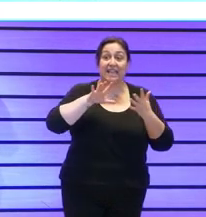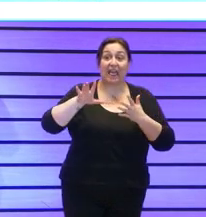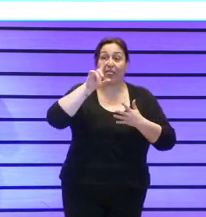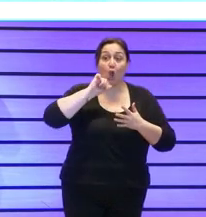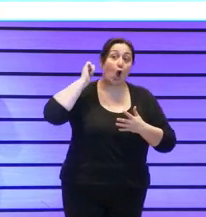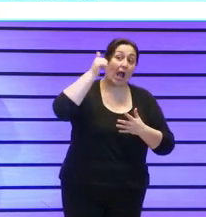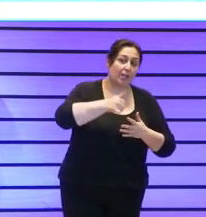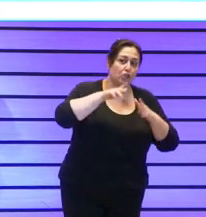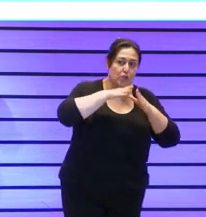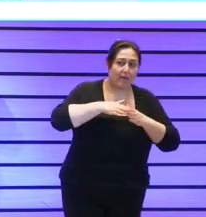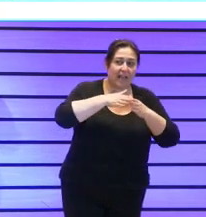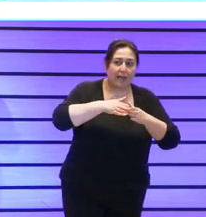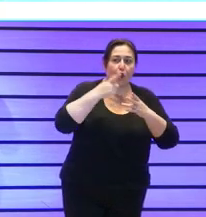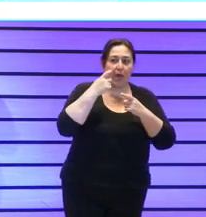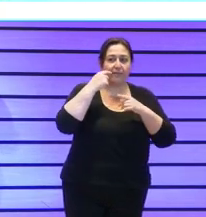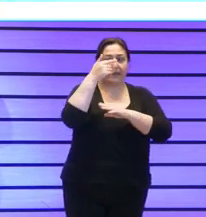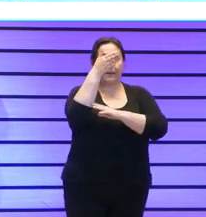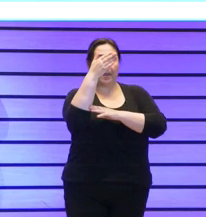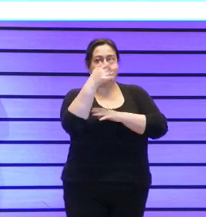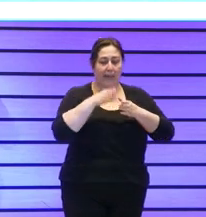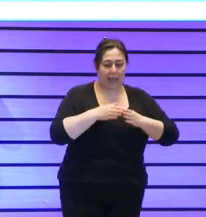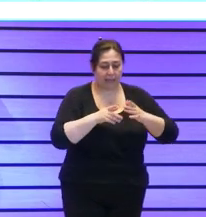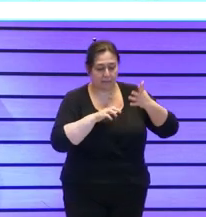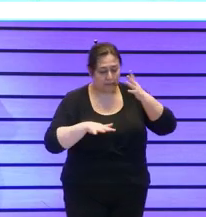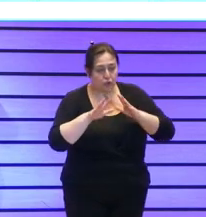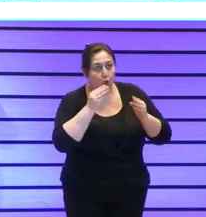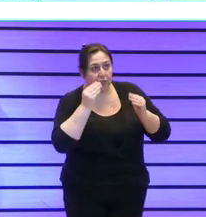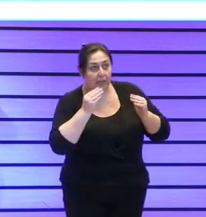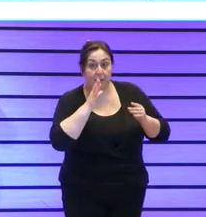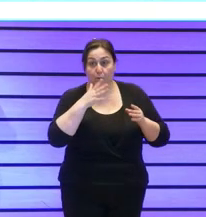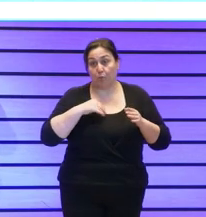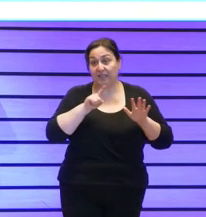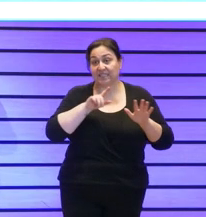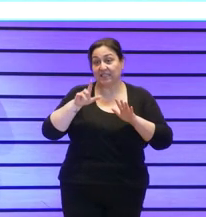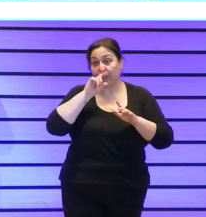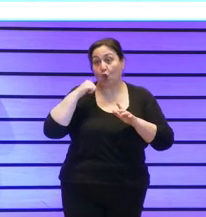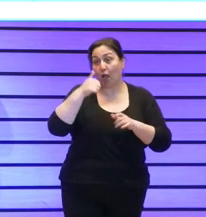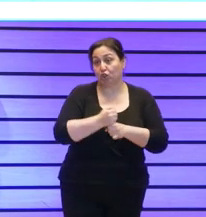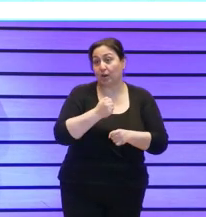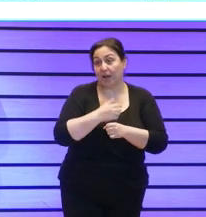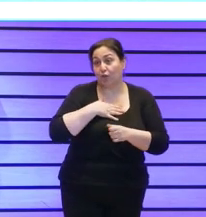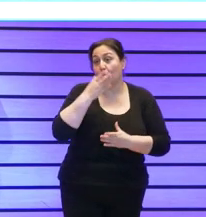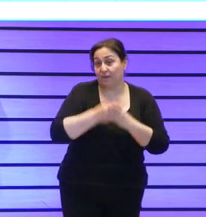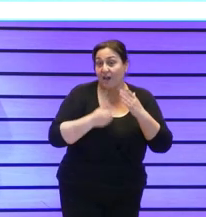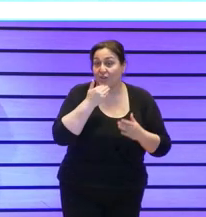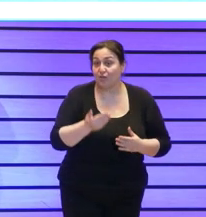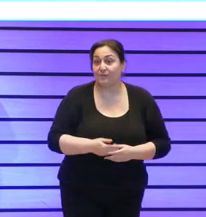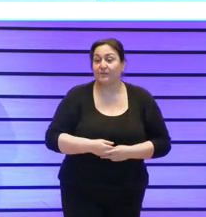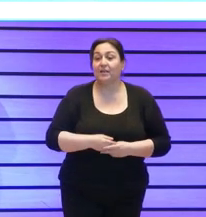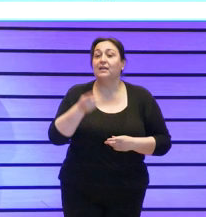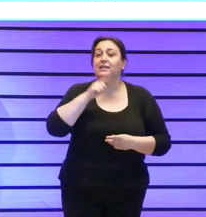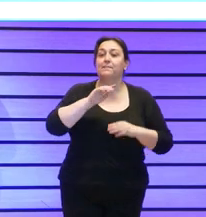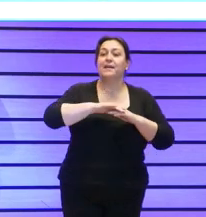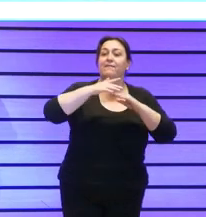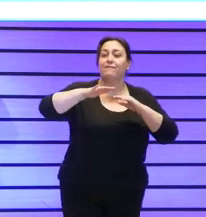mirar cómo están las velas los cabos porque bueno ha podido haber algo de pero también miramos fuera cómo están los